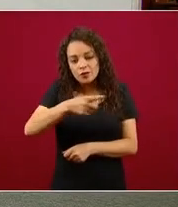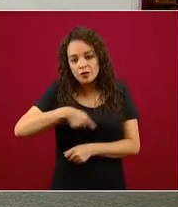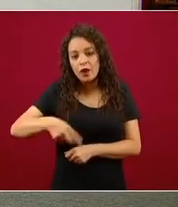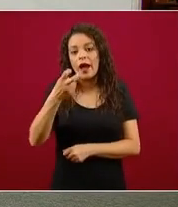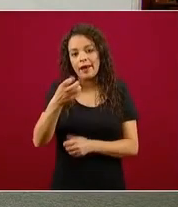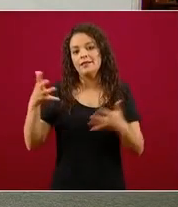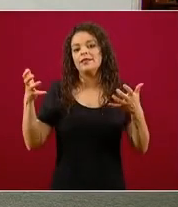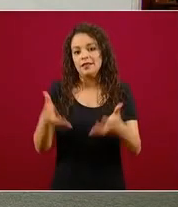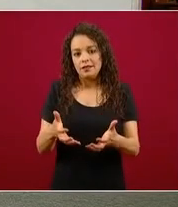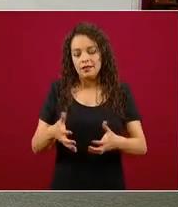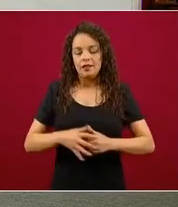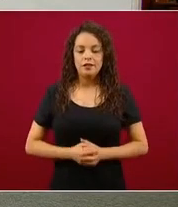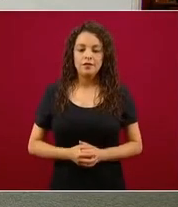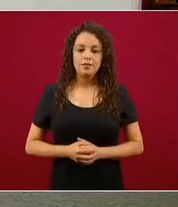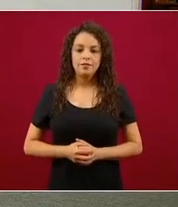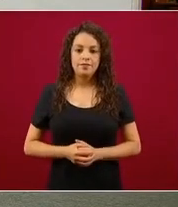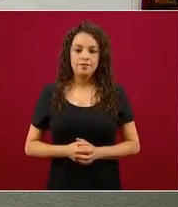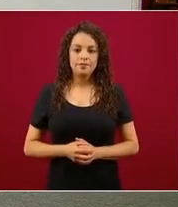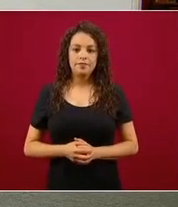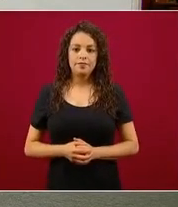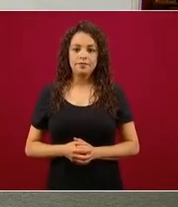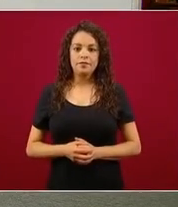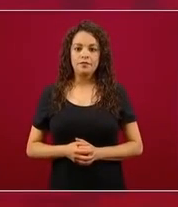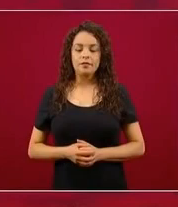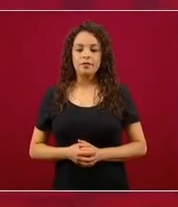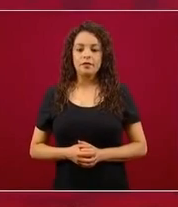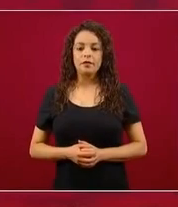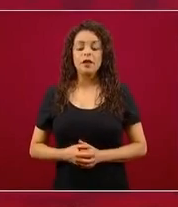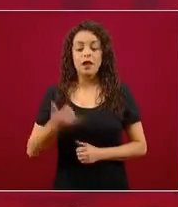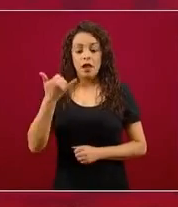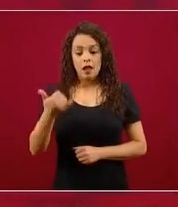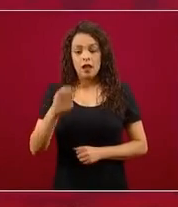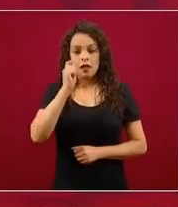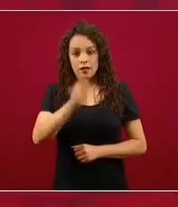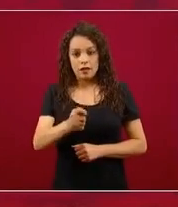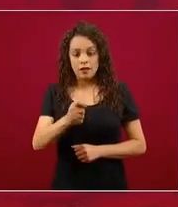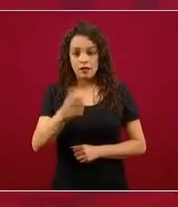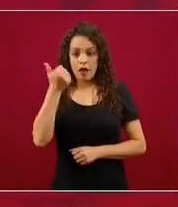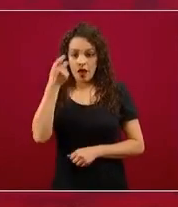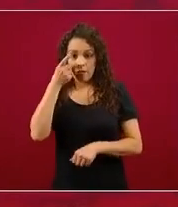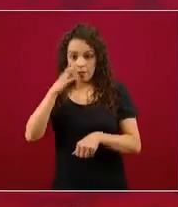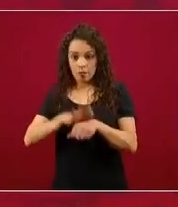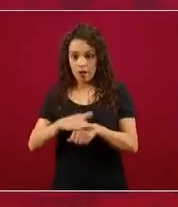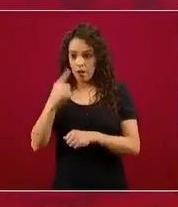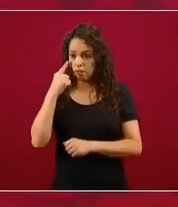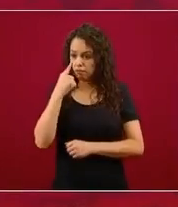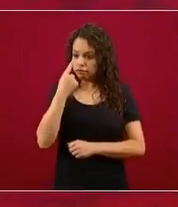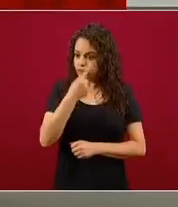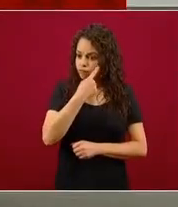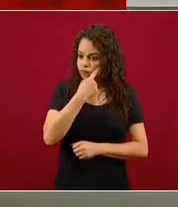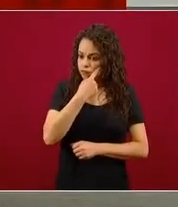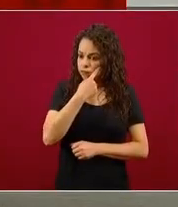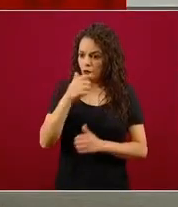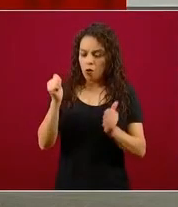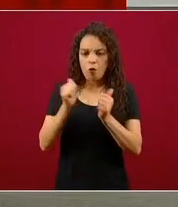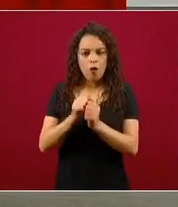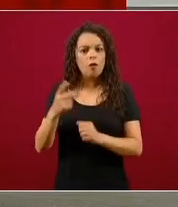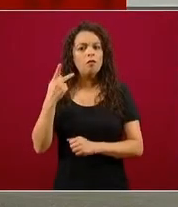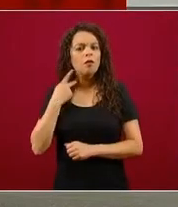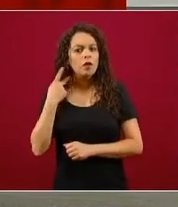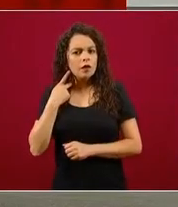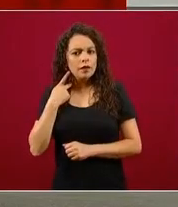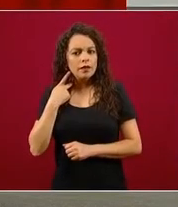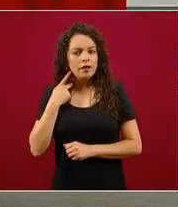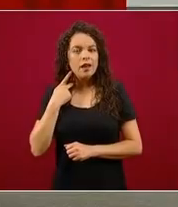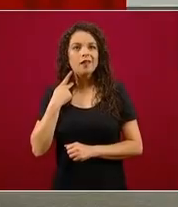Y se vuelve más manejable desde el punto de vista administrativo y político que sea